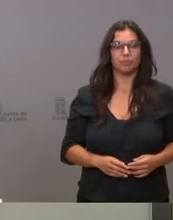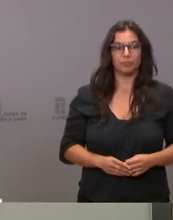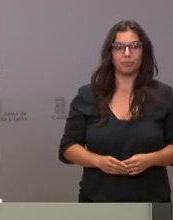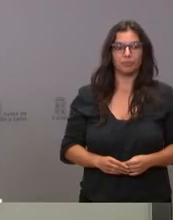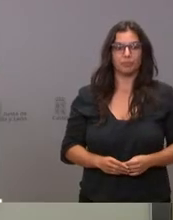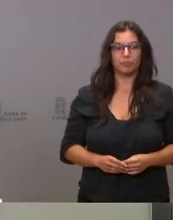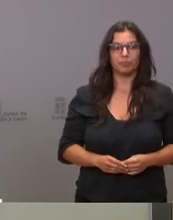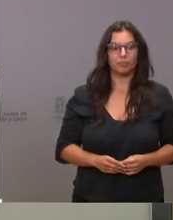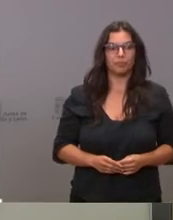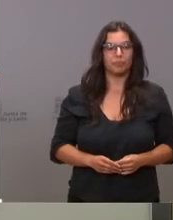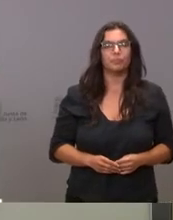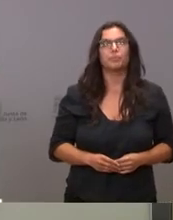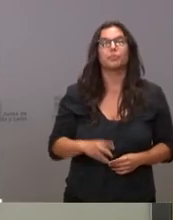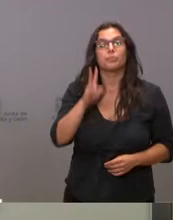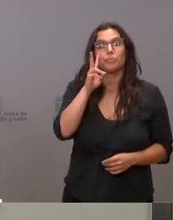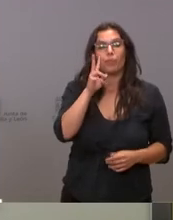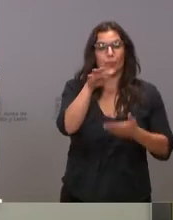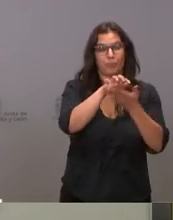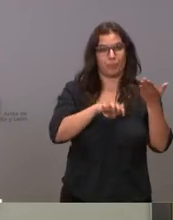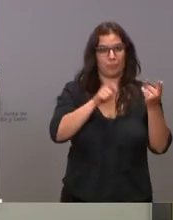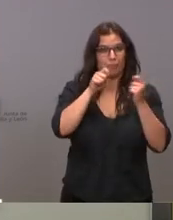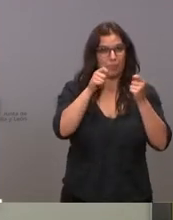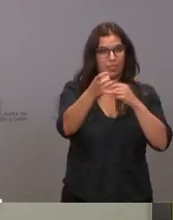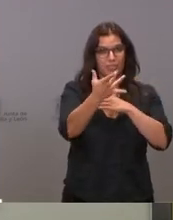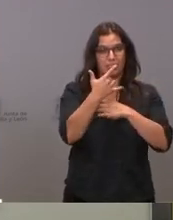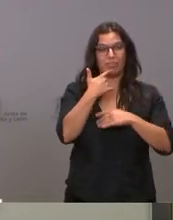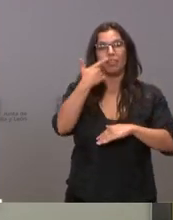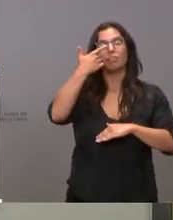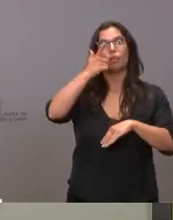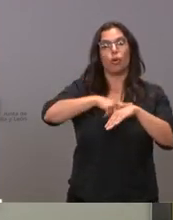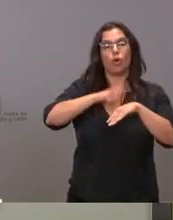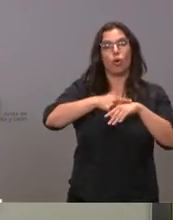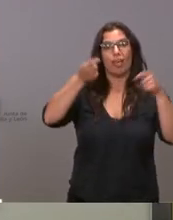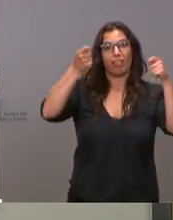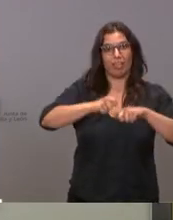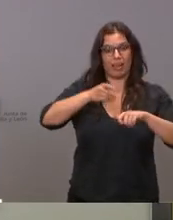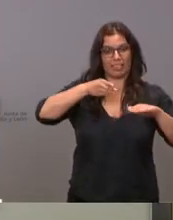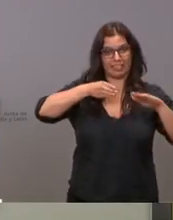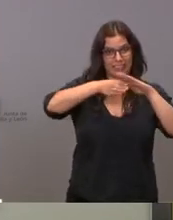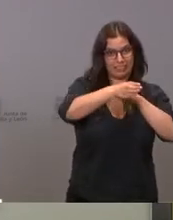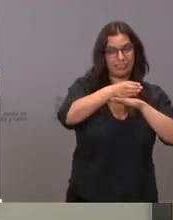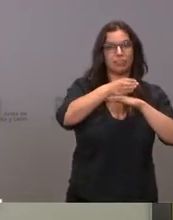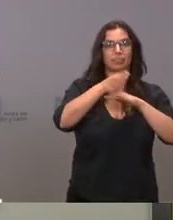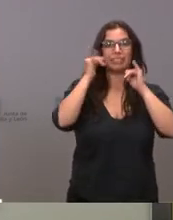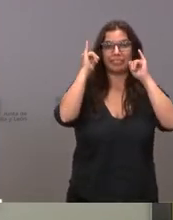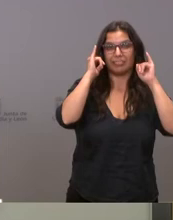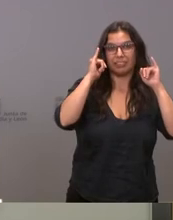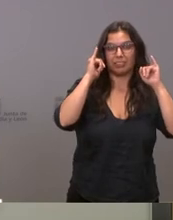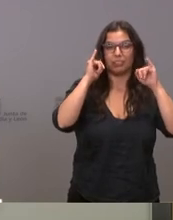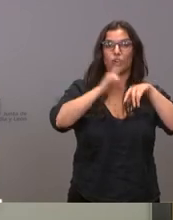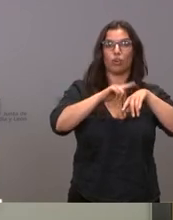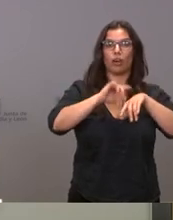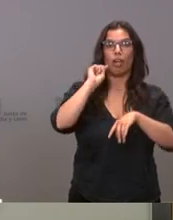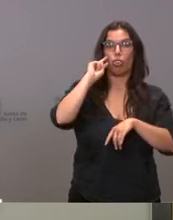leo aquí en la nota de prensa que se establece como horario de cierre del interior de los establecimientos de ocio nocturno las dos de la